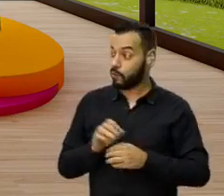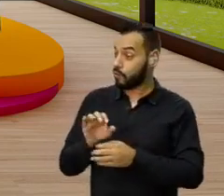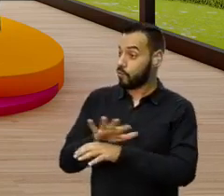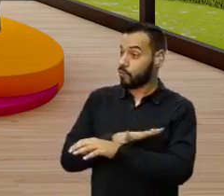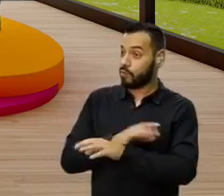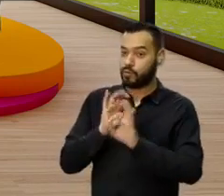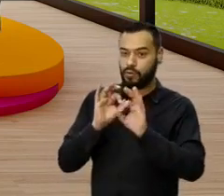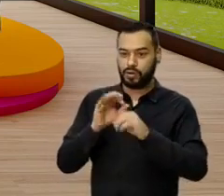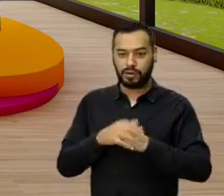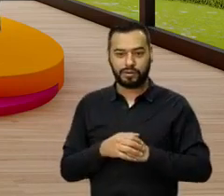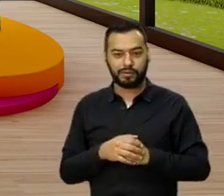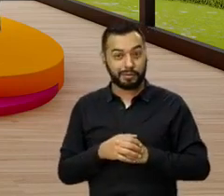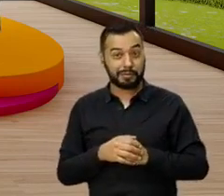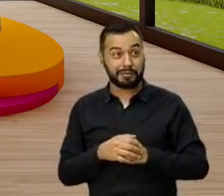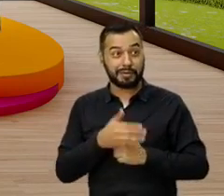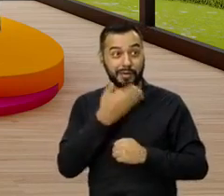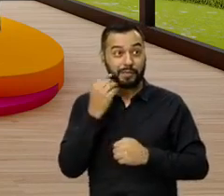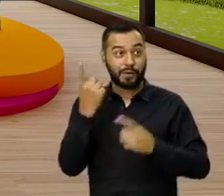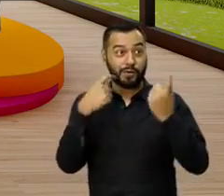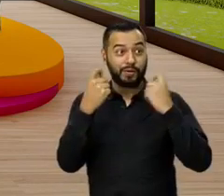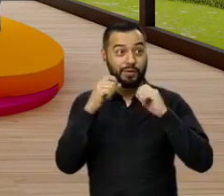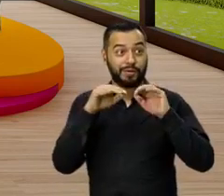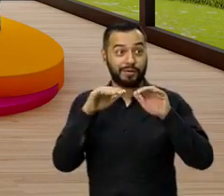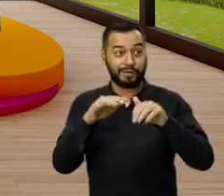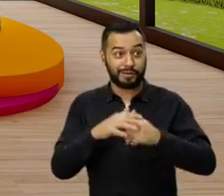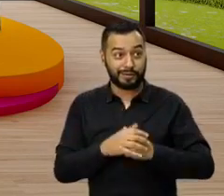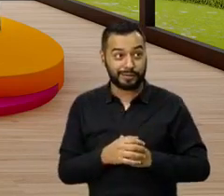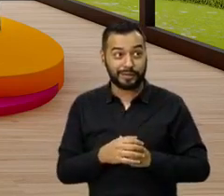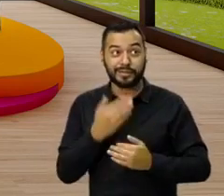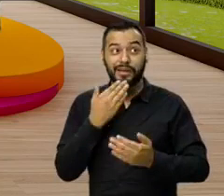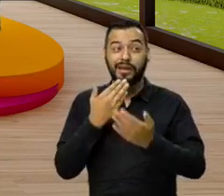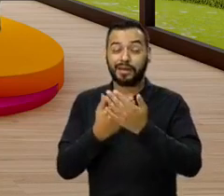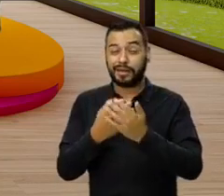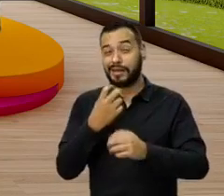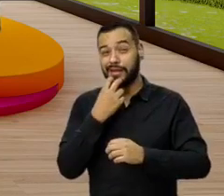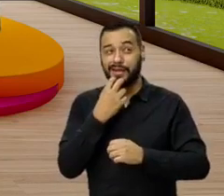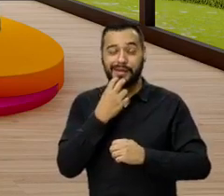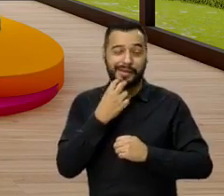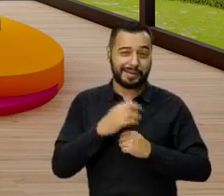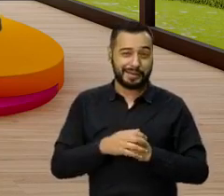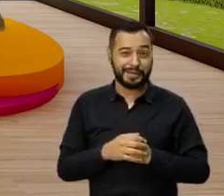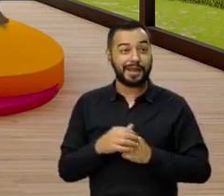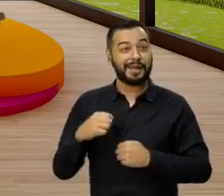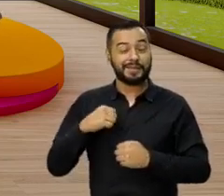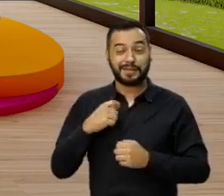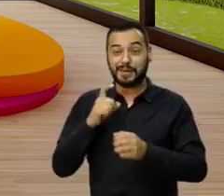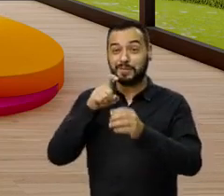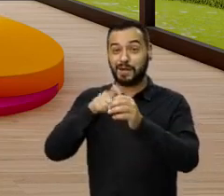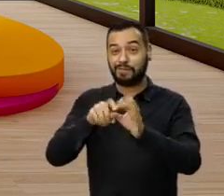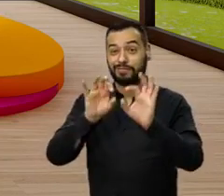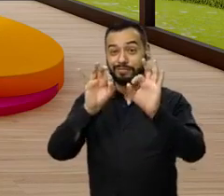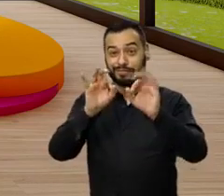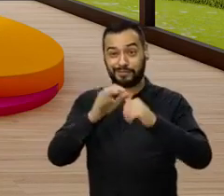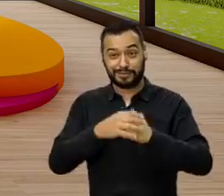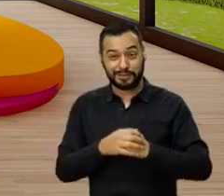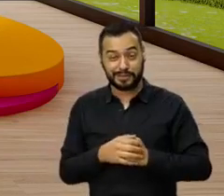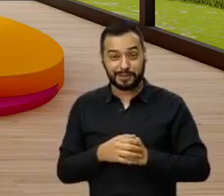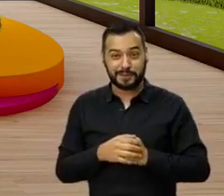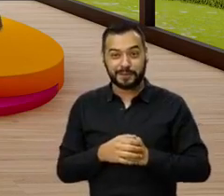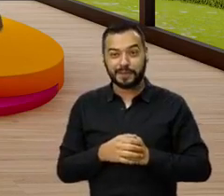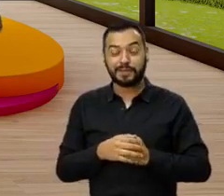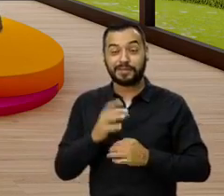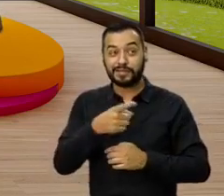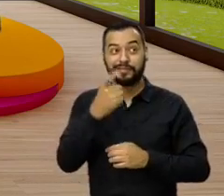¡Wow! ¡No! ¡Pero qué me va a publicidad! ¡Muchas gracias! Tenemos una afiliada, mejor dicho, que está